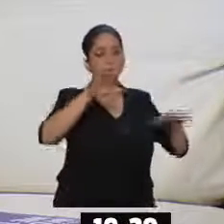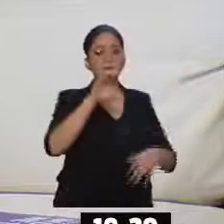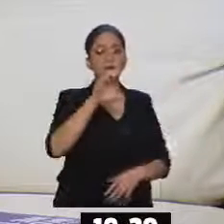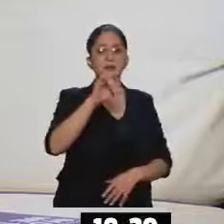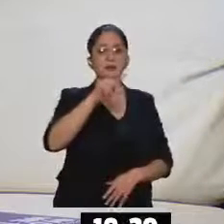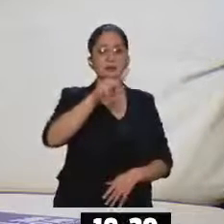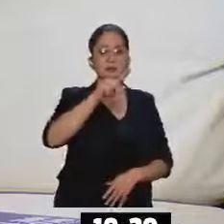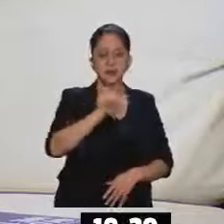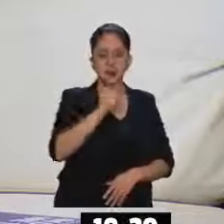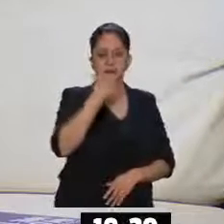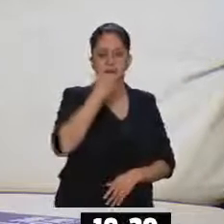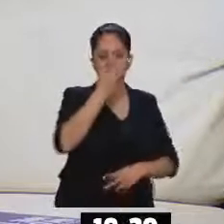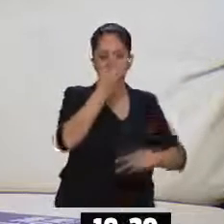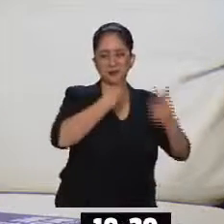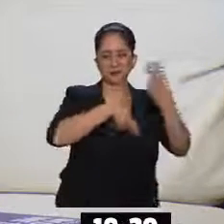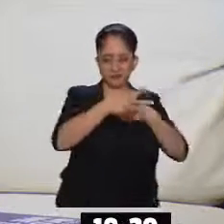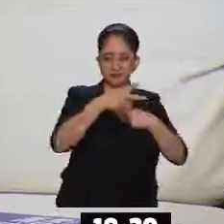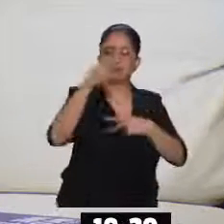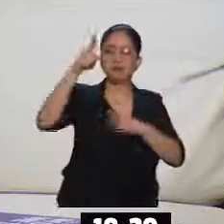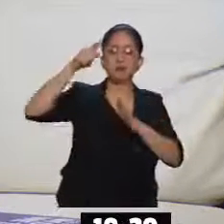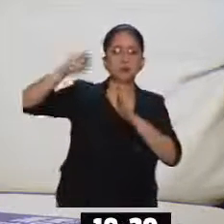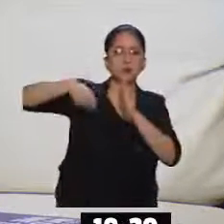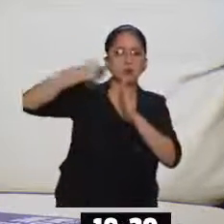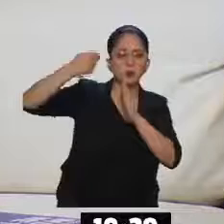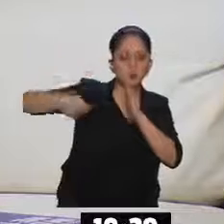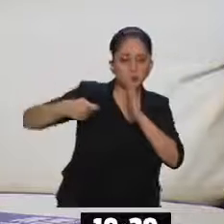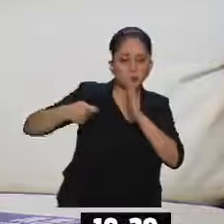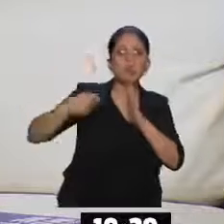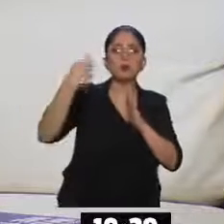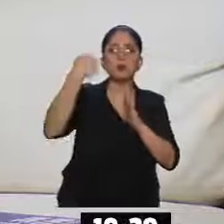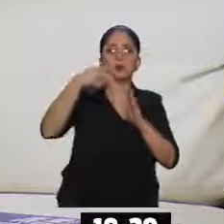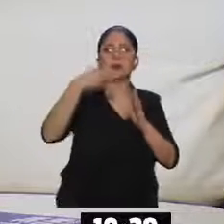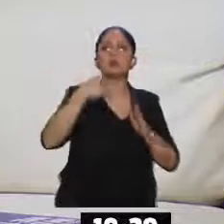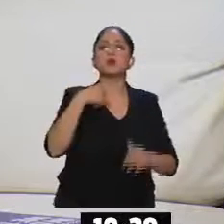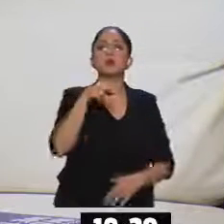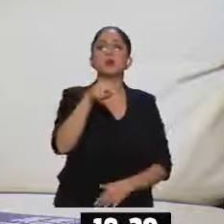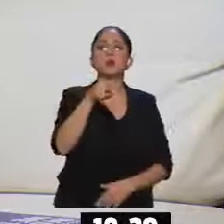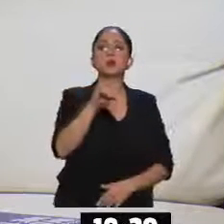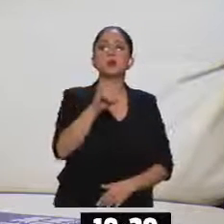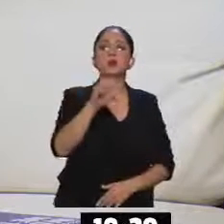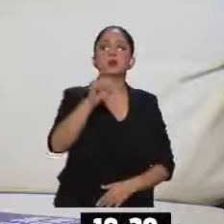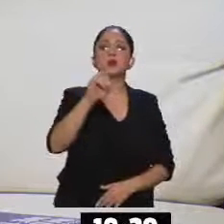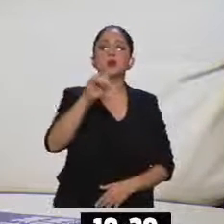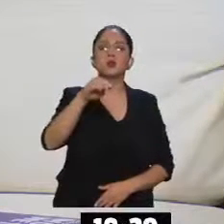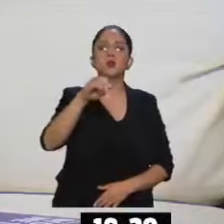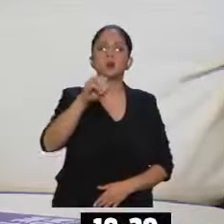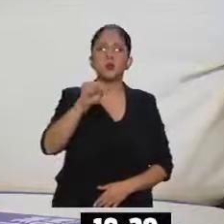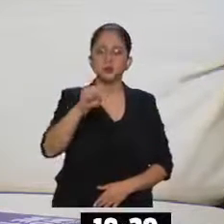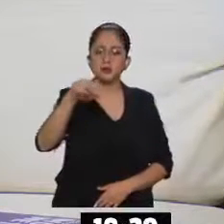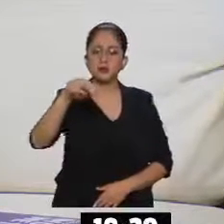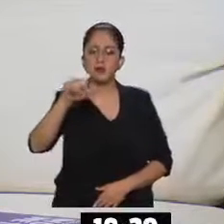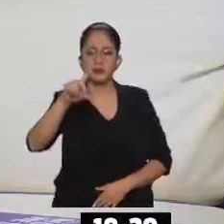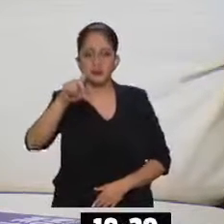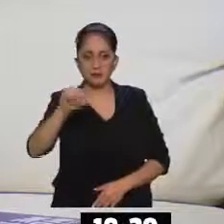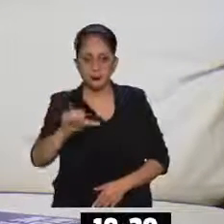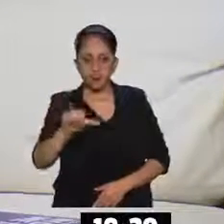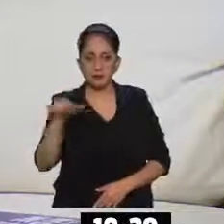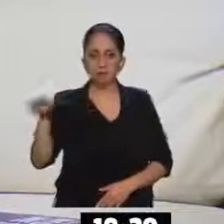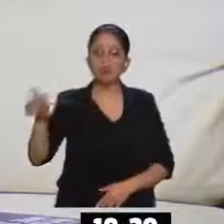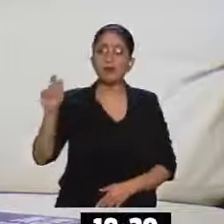Cineteca Nacional con el documental No Somos Nada, que es la historia de la Polla Records, esta banda mítica.